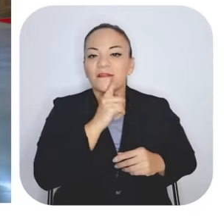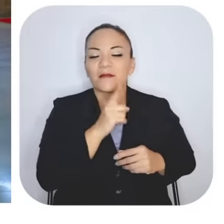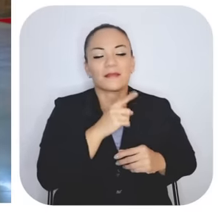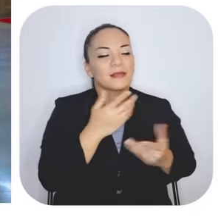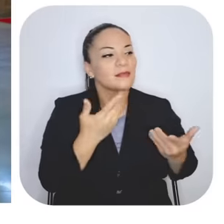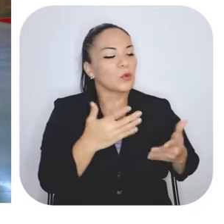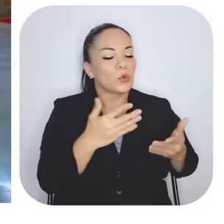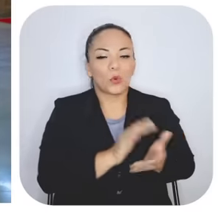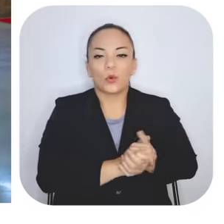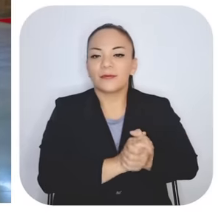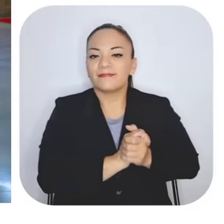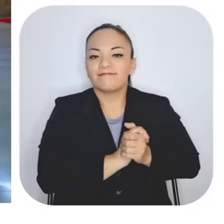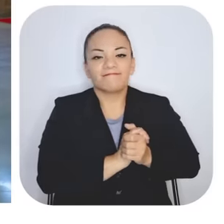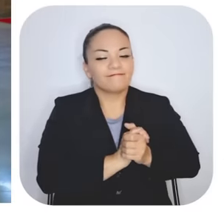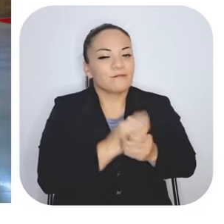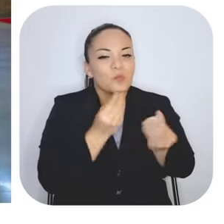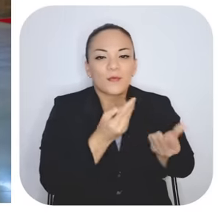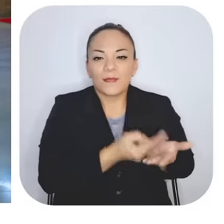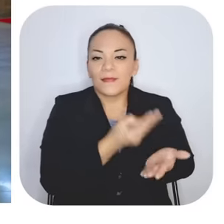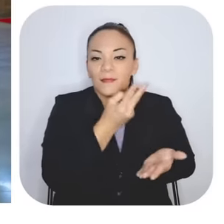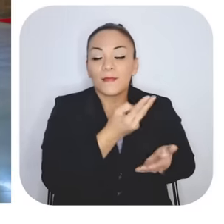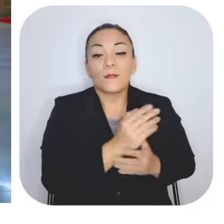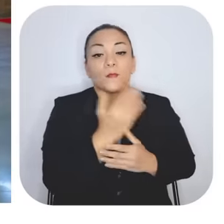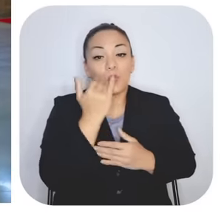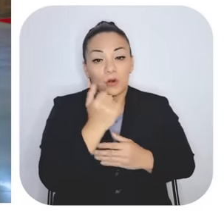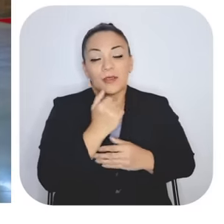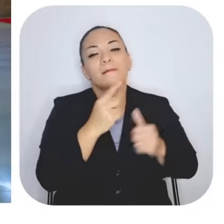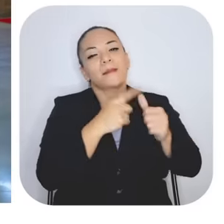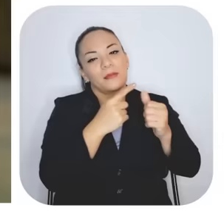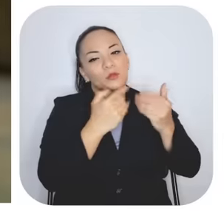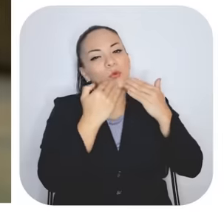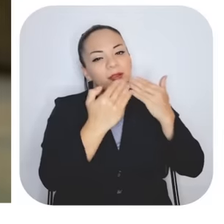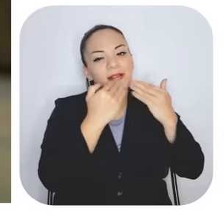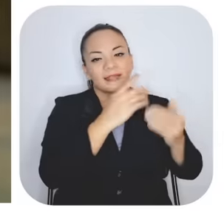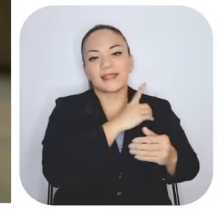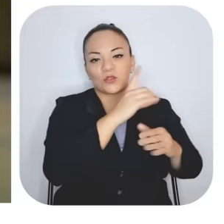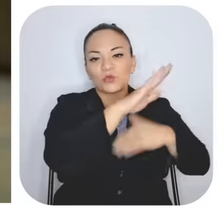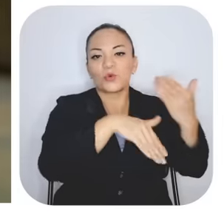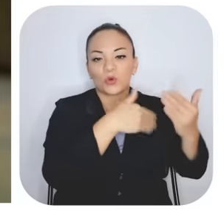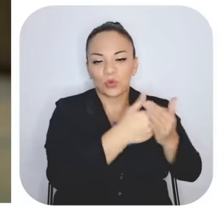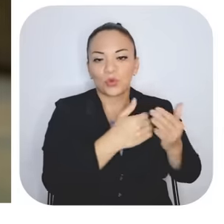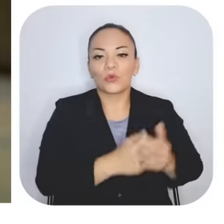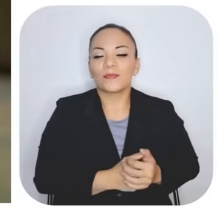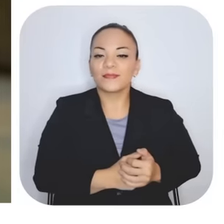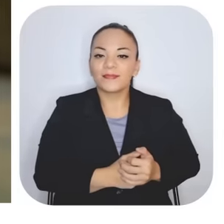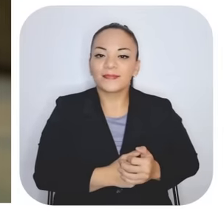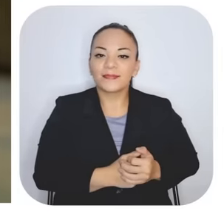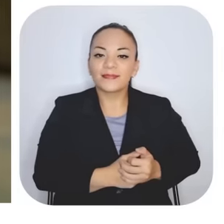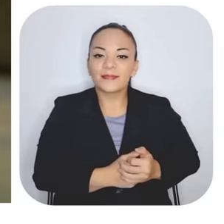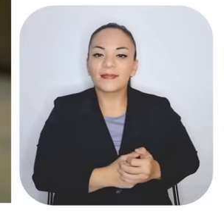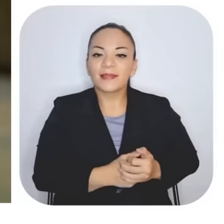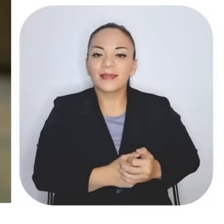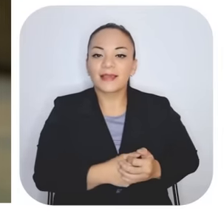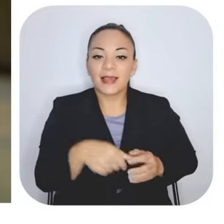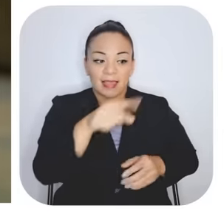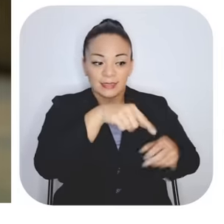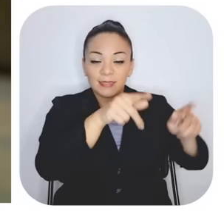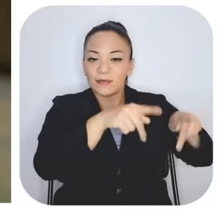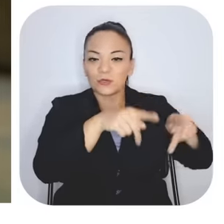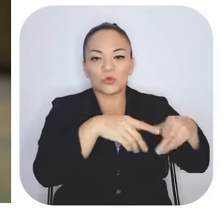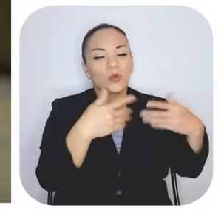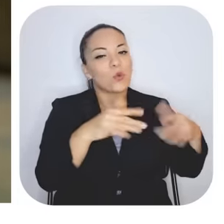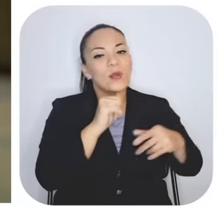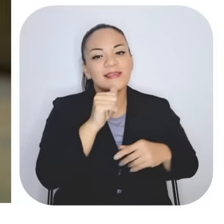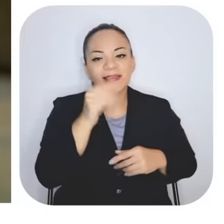privilegio porque, bueno, digamos, primeramente agradeciendo a Dios por todo. Amén. Y esa gente, bueno, digamos, es